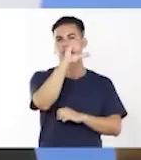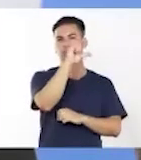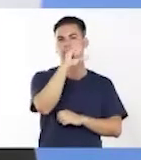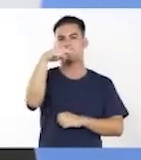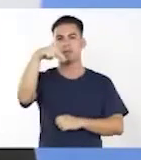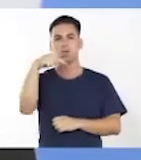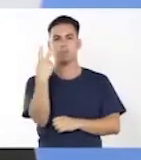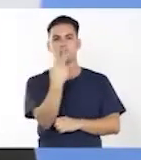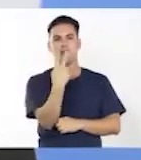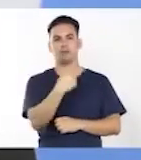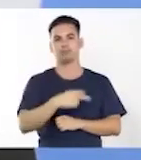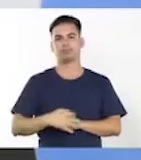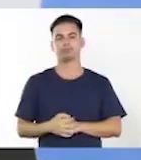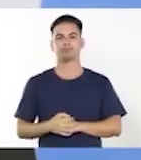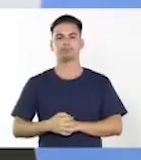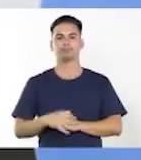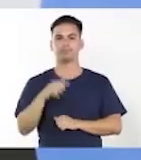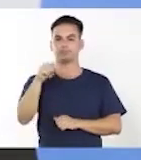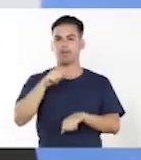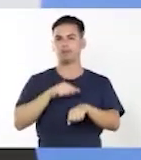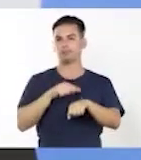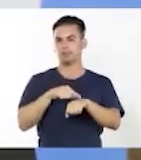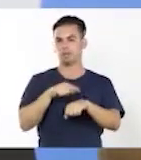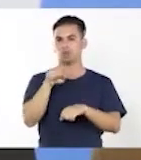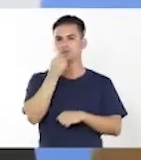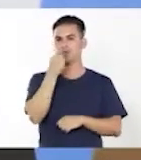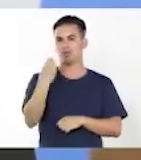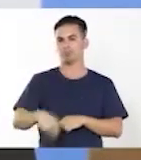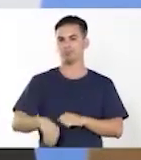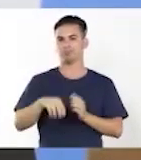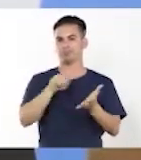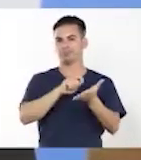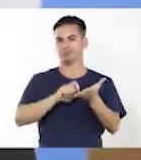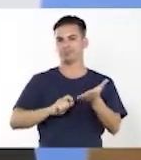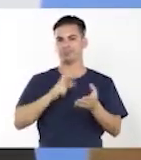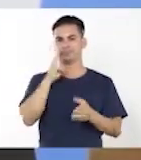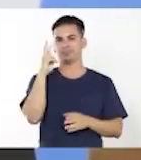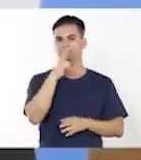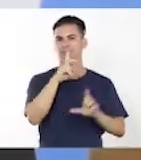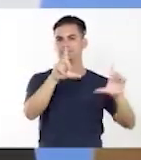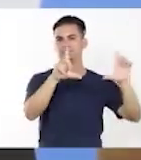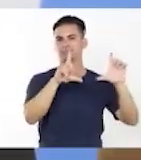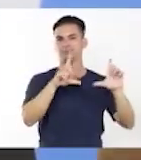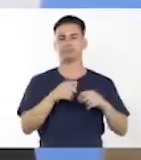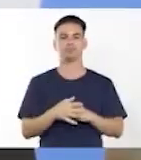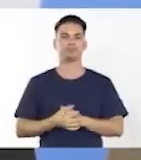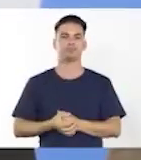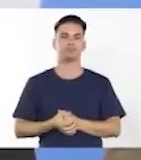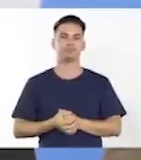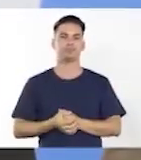Les dejo unos segundos para que puedan copiar este ejercicio.